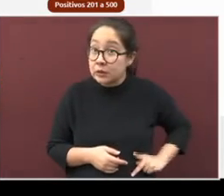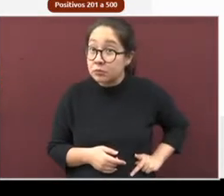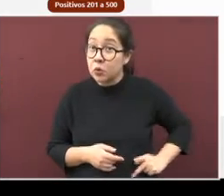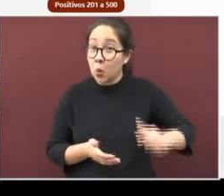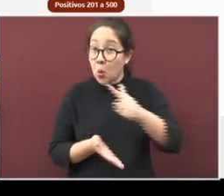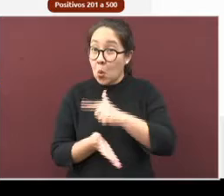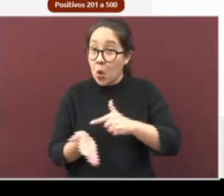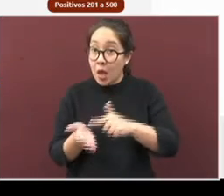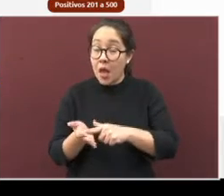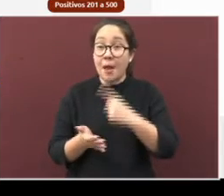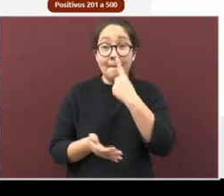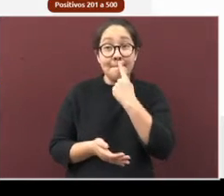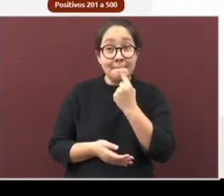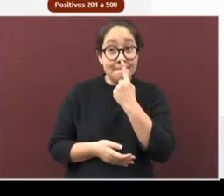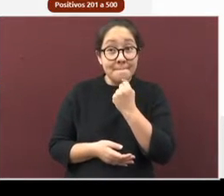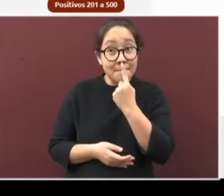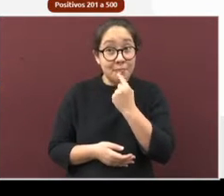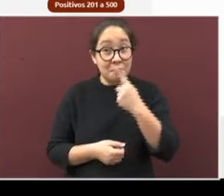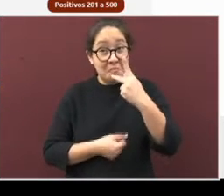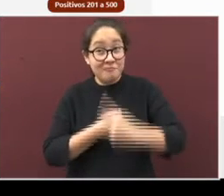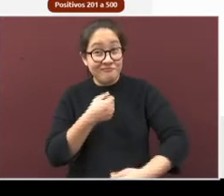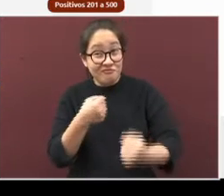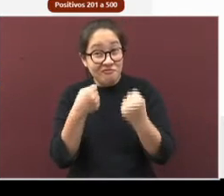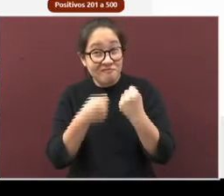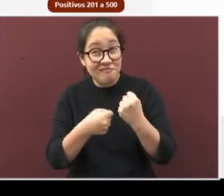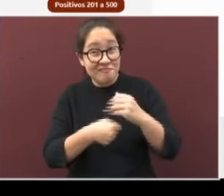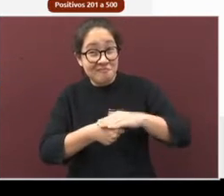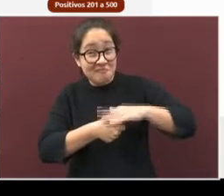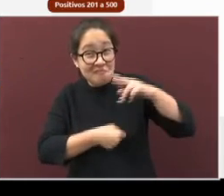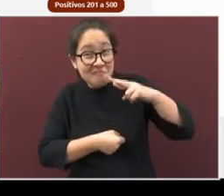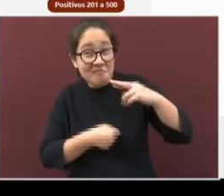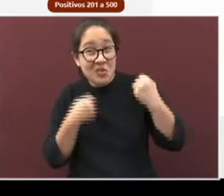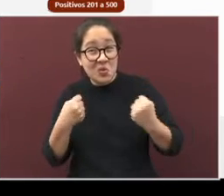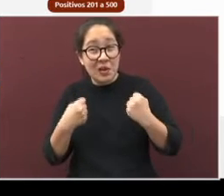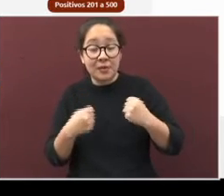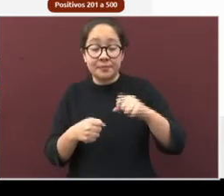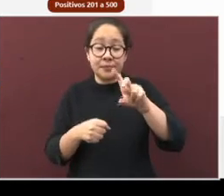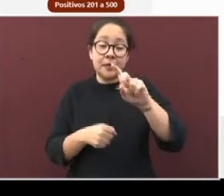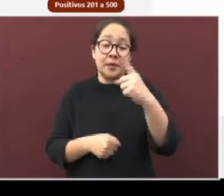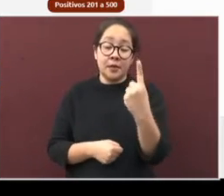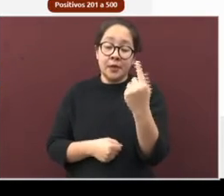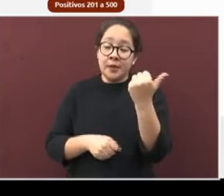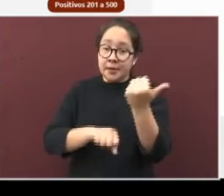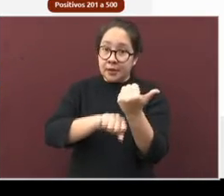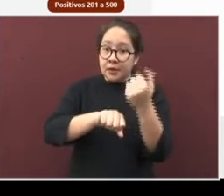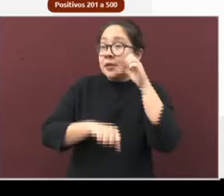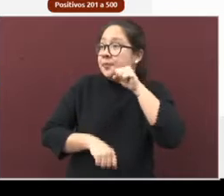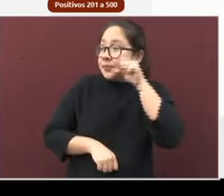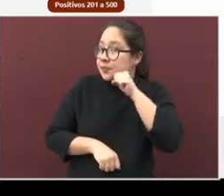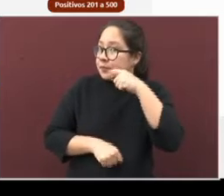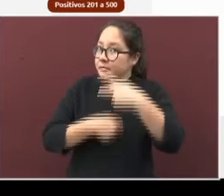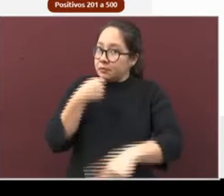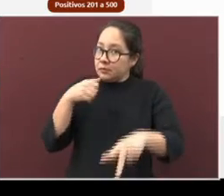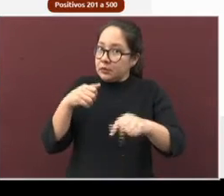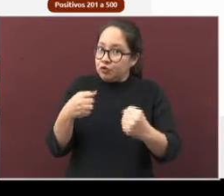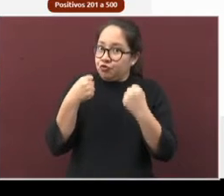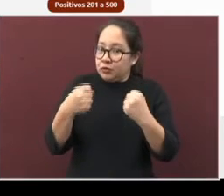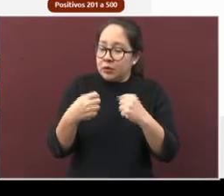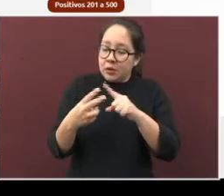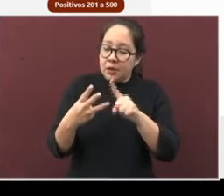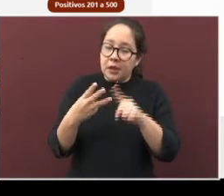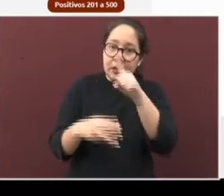rojo de riesgo máximo, 31 en naranja de riesgo alto y 104 en